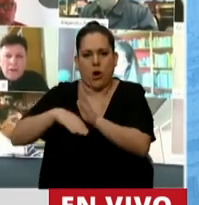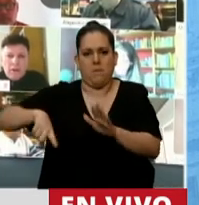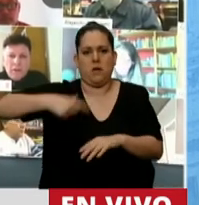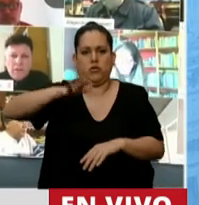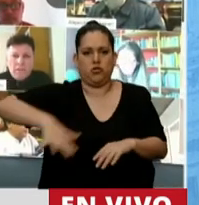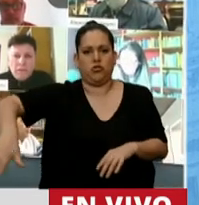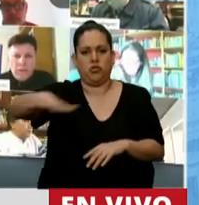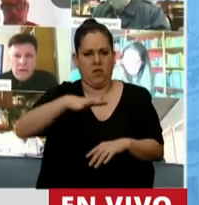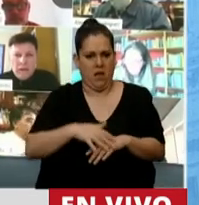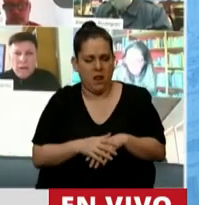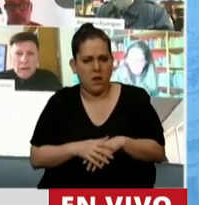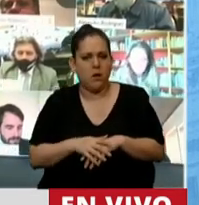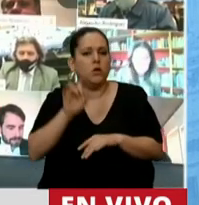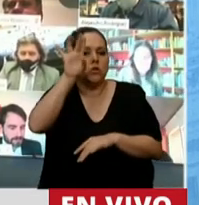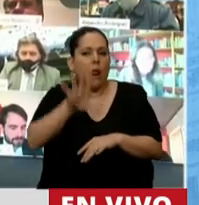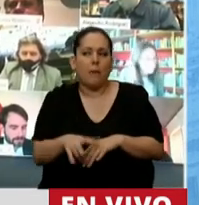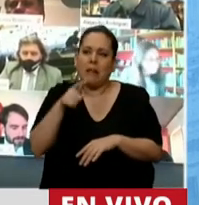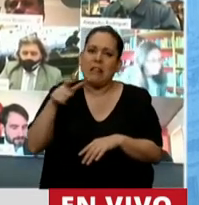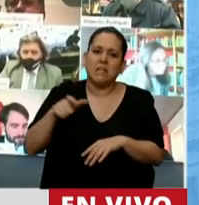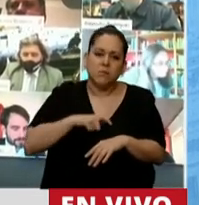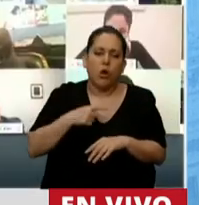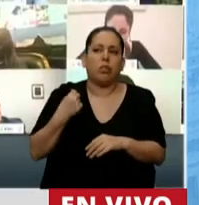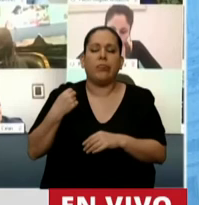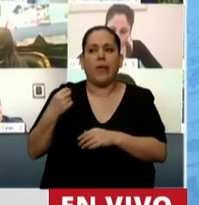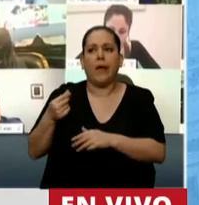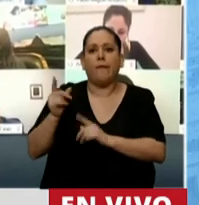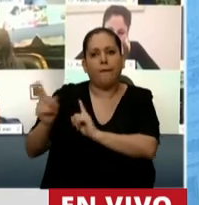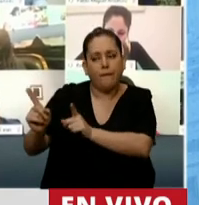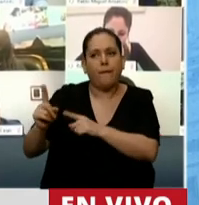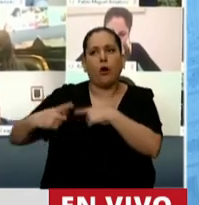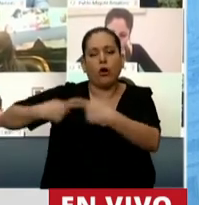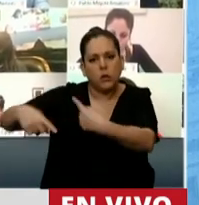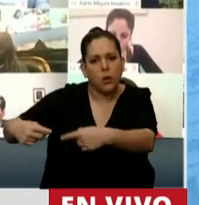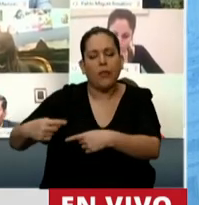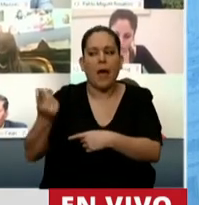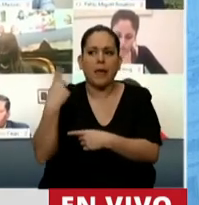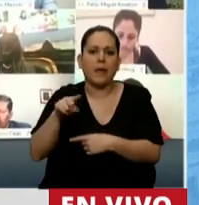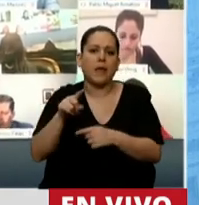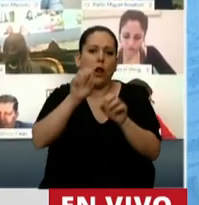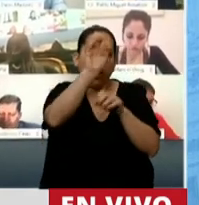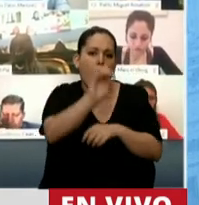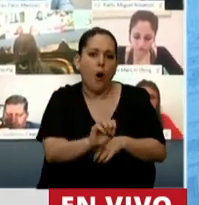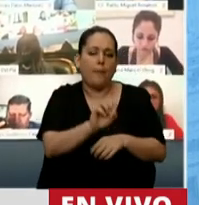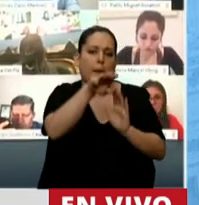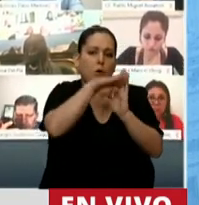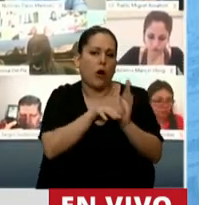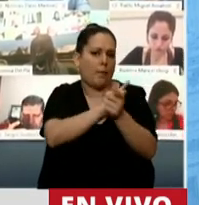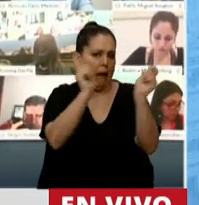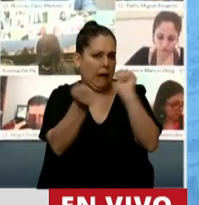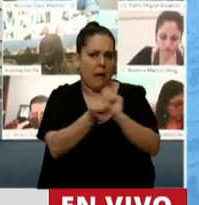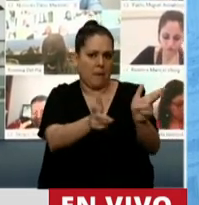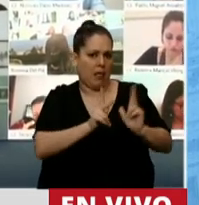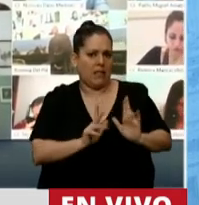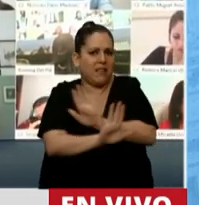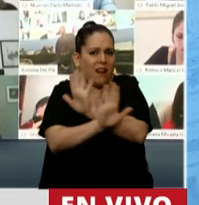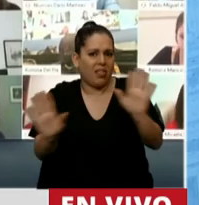Solo responden que habrá continuidad y a lo sumo cambio de algunos nombres de programa. Y ha tocado esta cuestión de